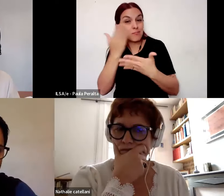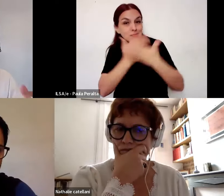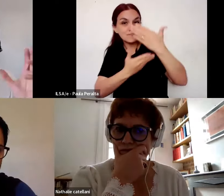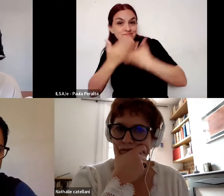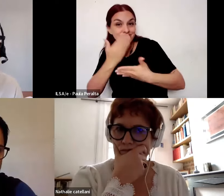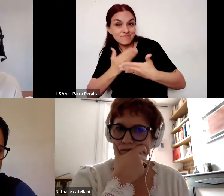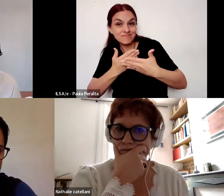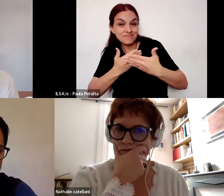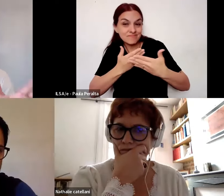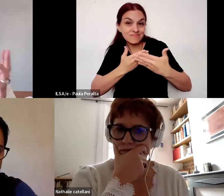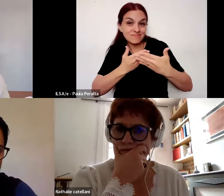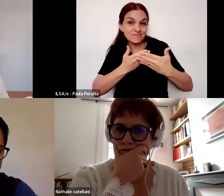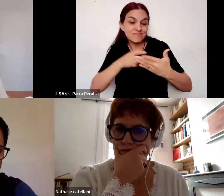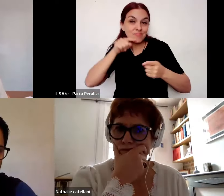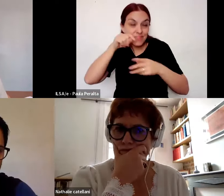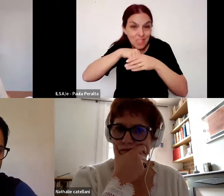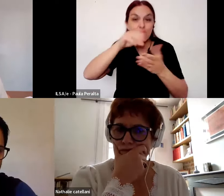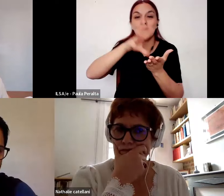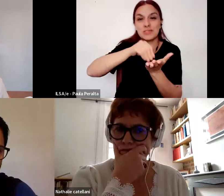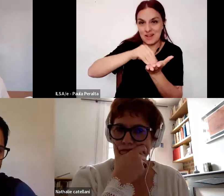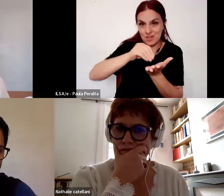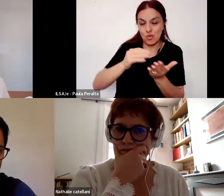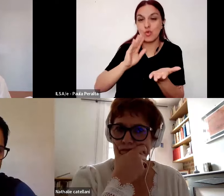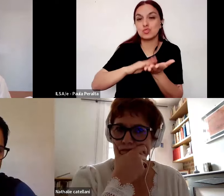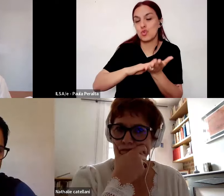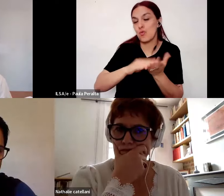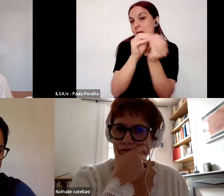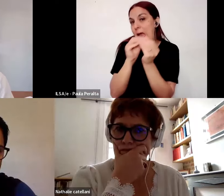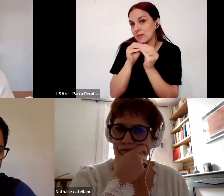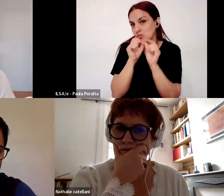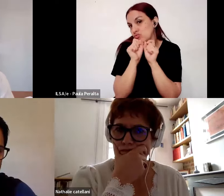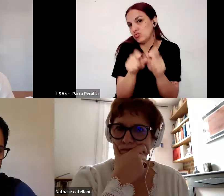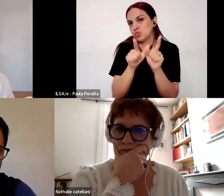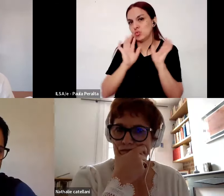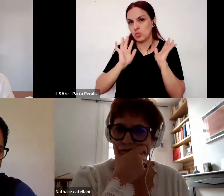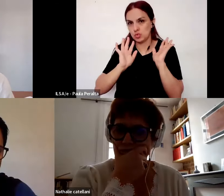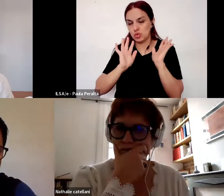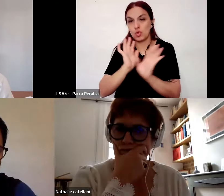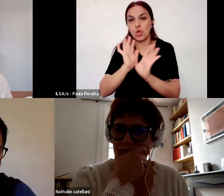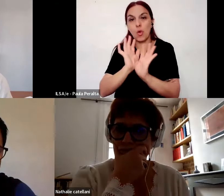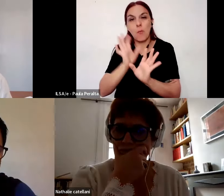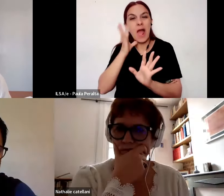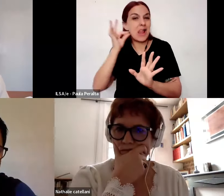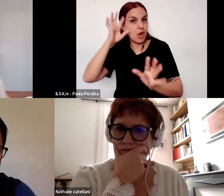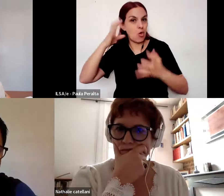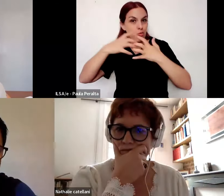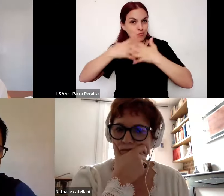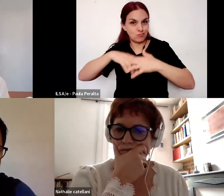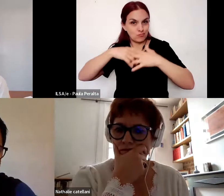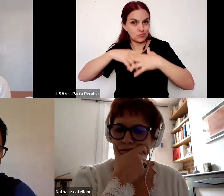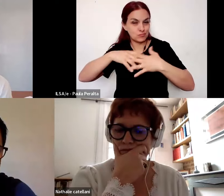puedan conversar en territorio acerca de sus asuntos como un ejercicio reflexivo de